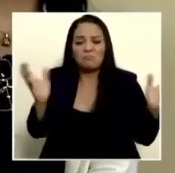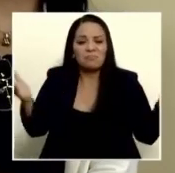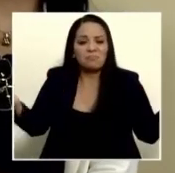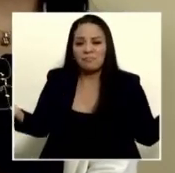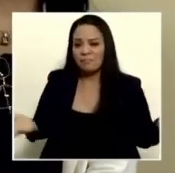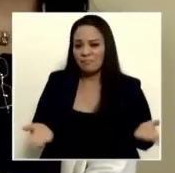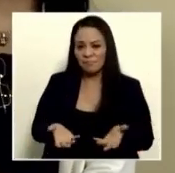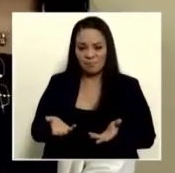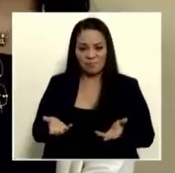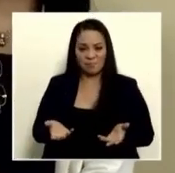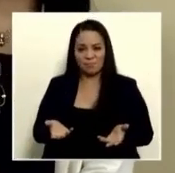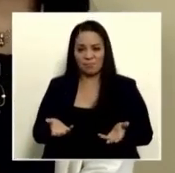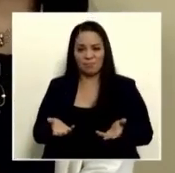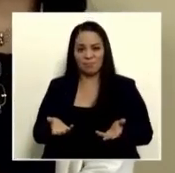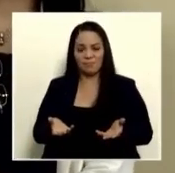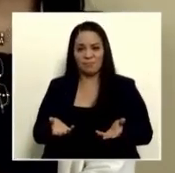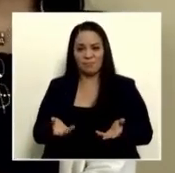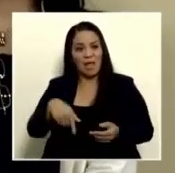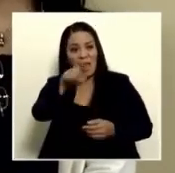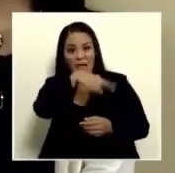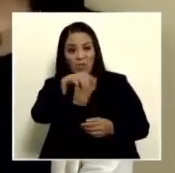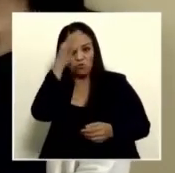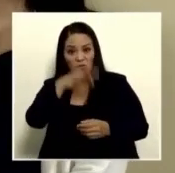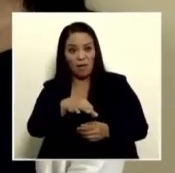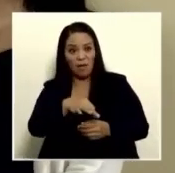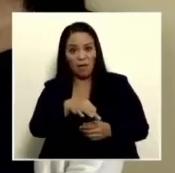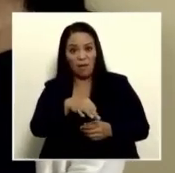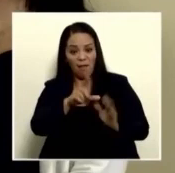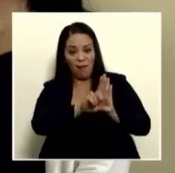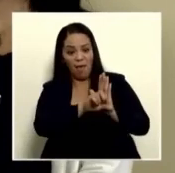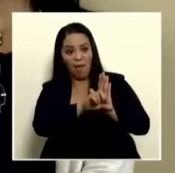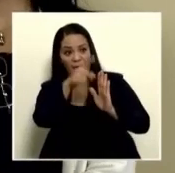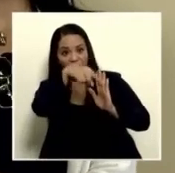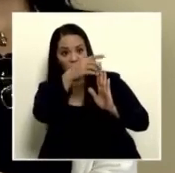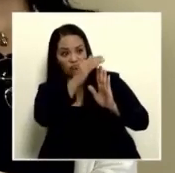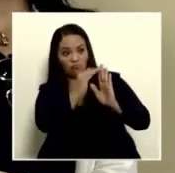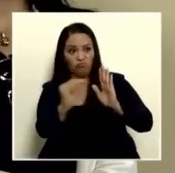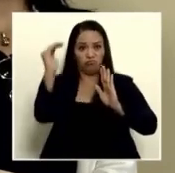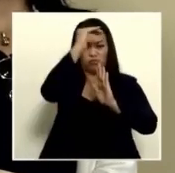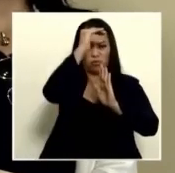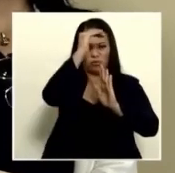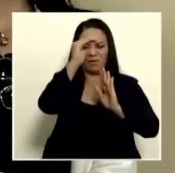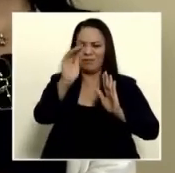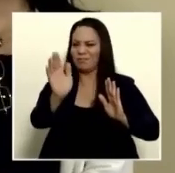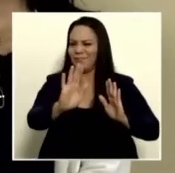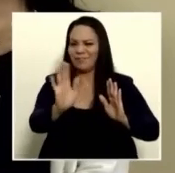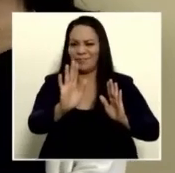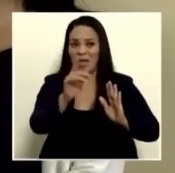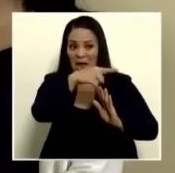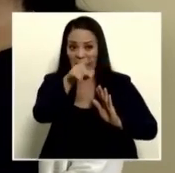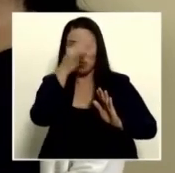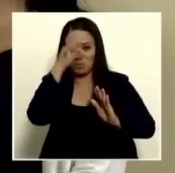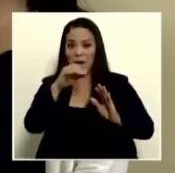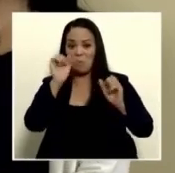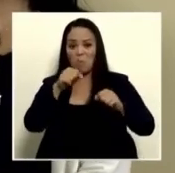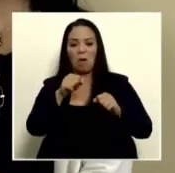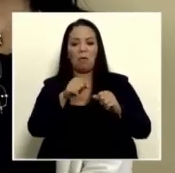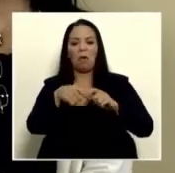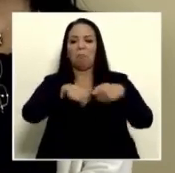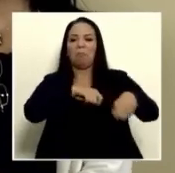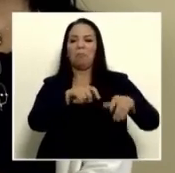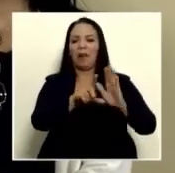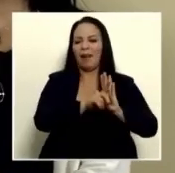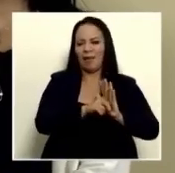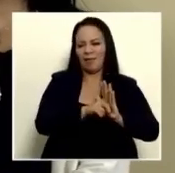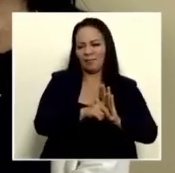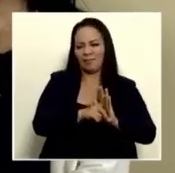será que se creen que están encima de la ley será que se creen que pueden operar fuera de ella será que se creen que